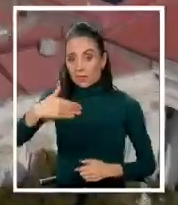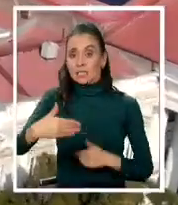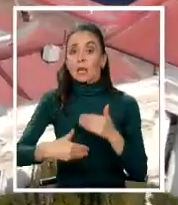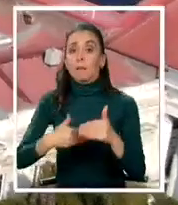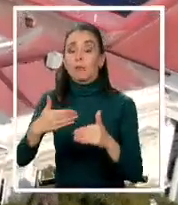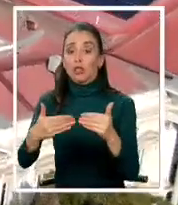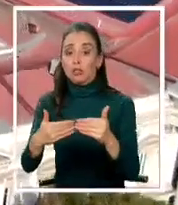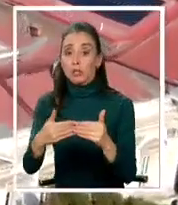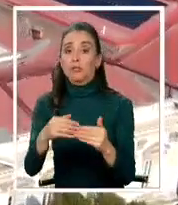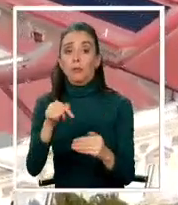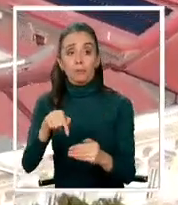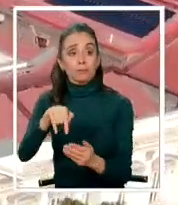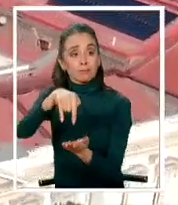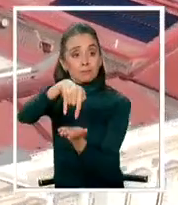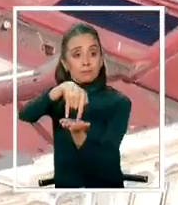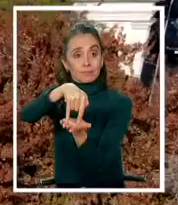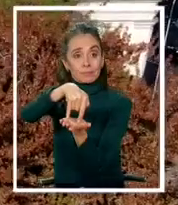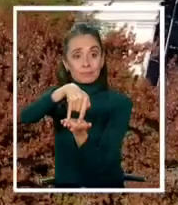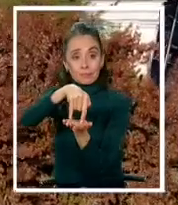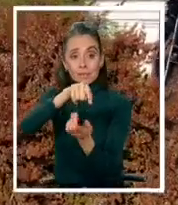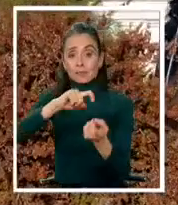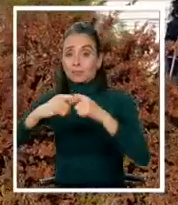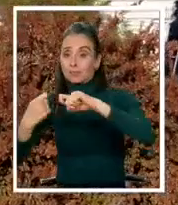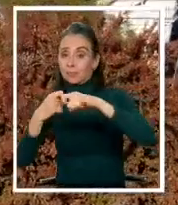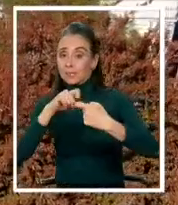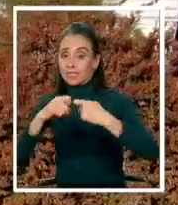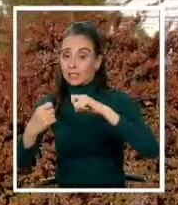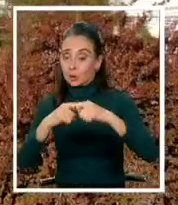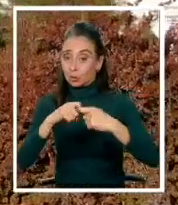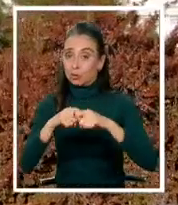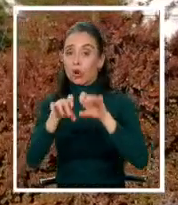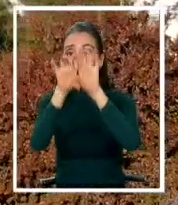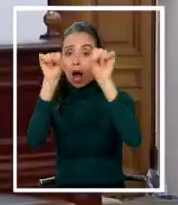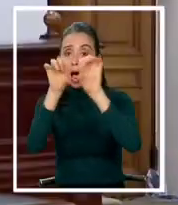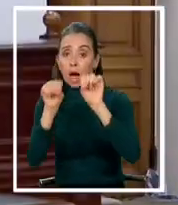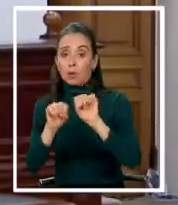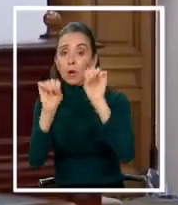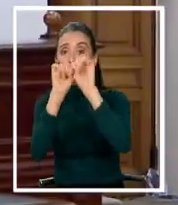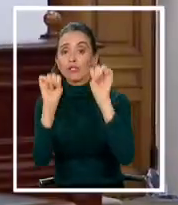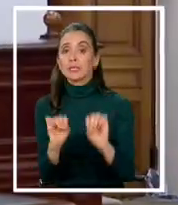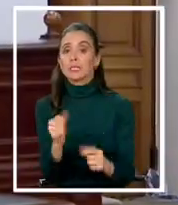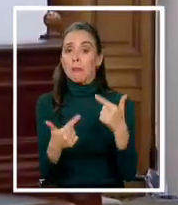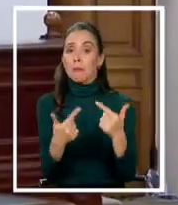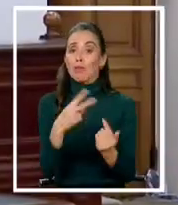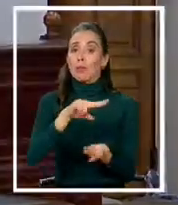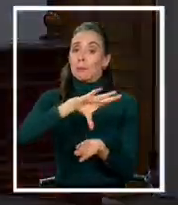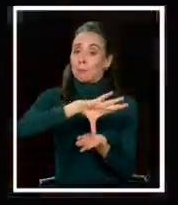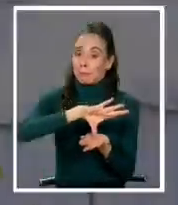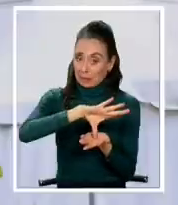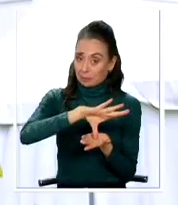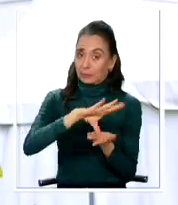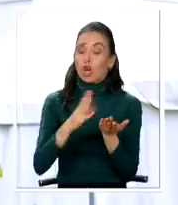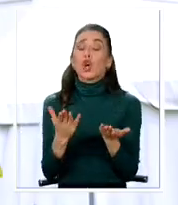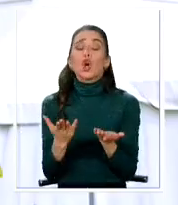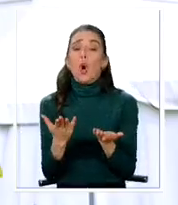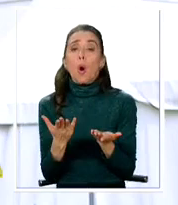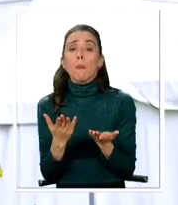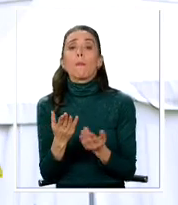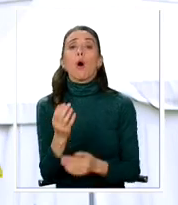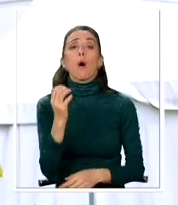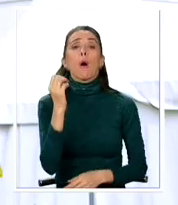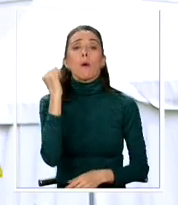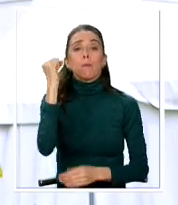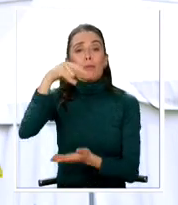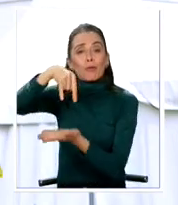proceso. Al interior de este edificio se dieron las discusiones, se cerraron los acuerdos sobre sistema político, por ejemplo, cómo va a estar compuesto el